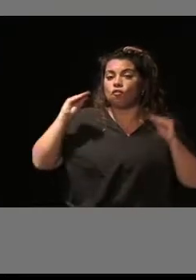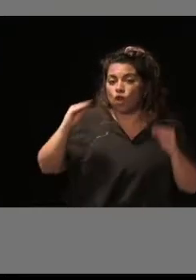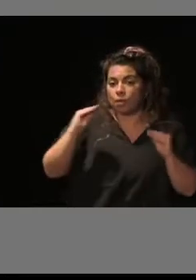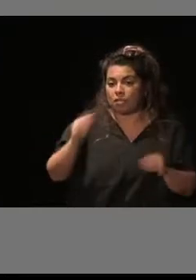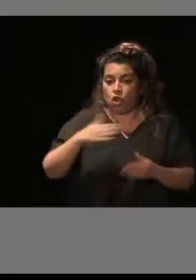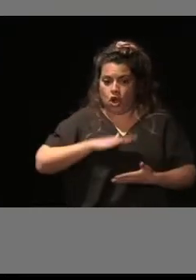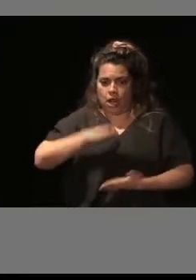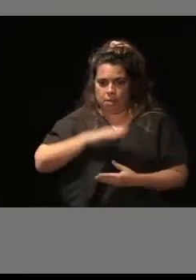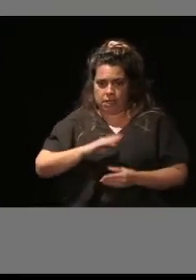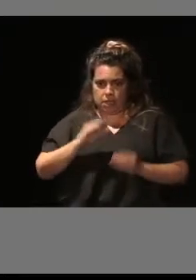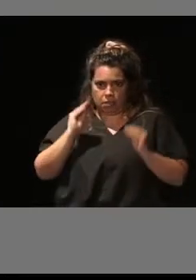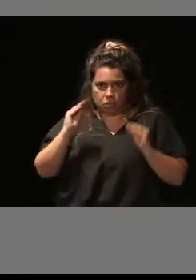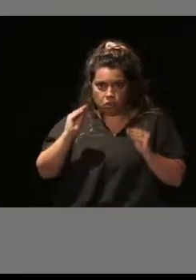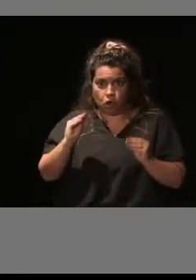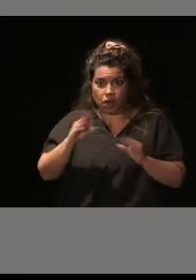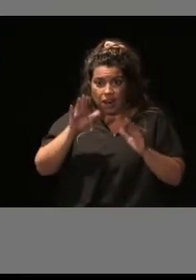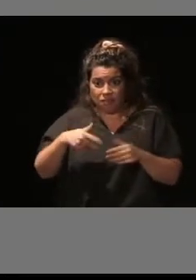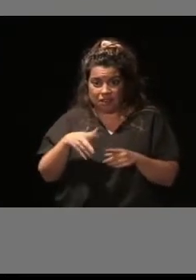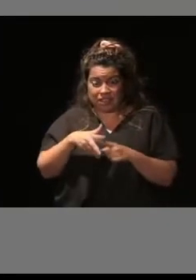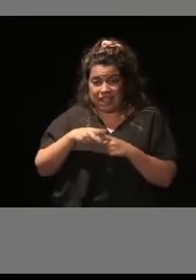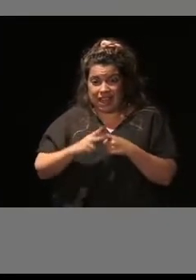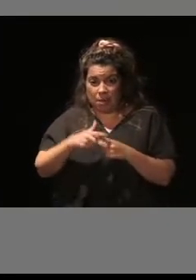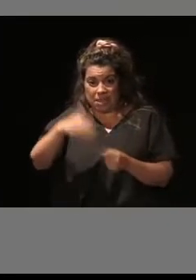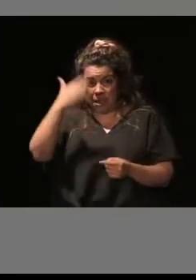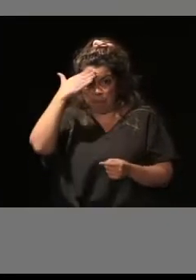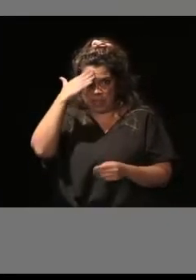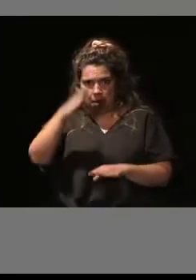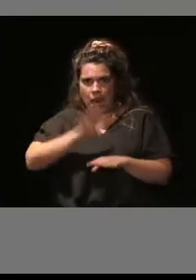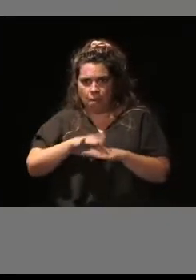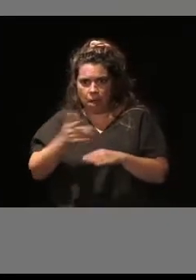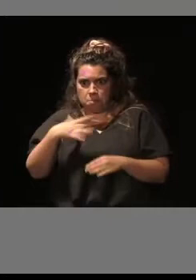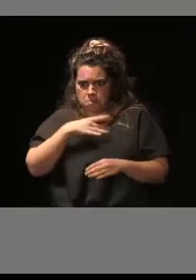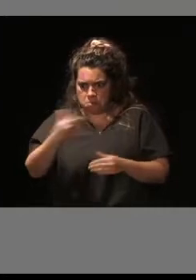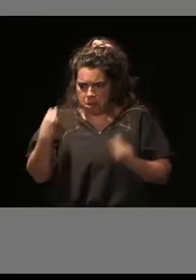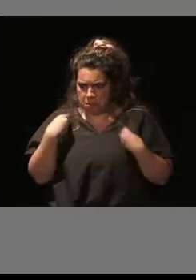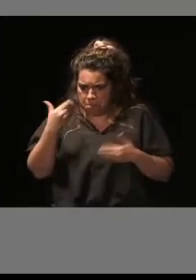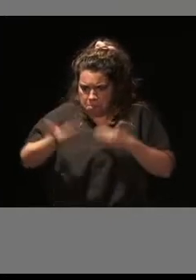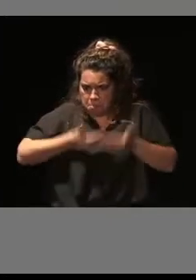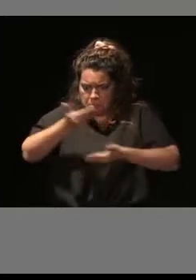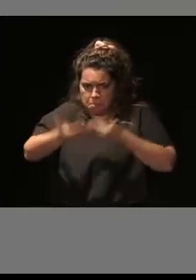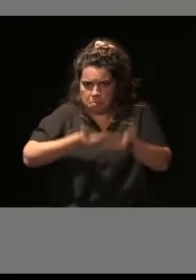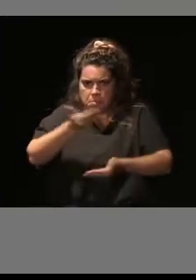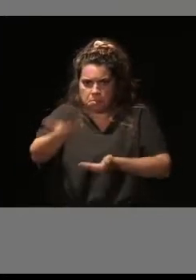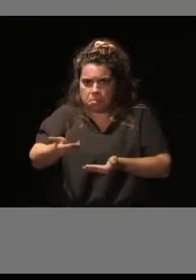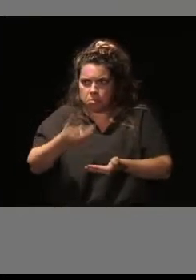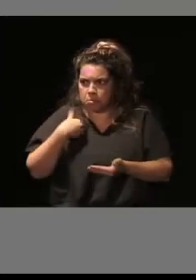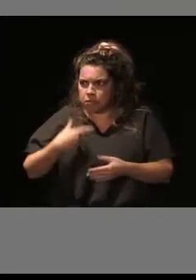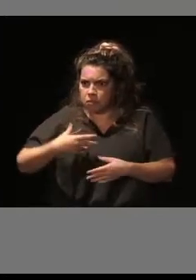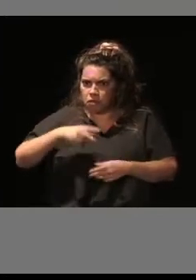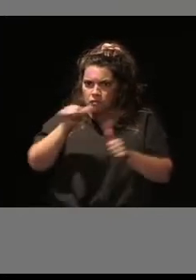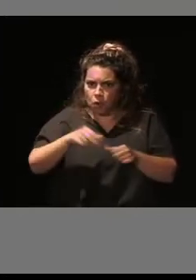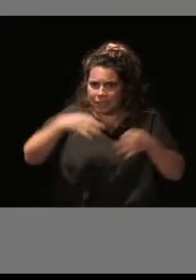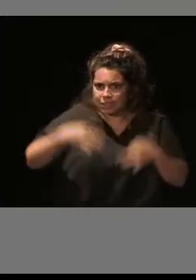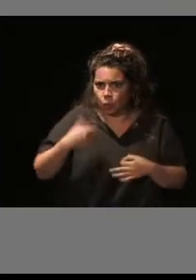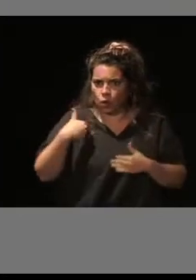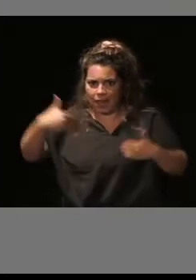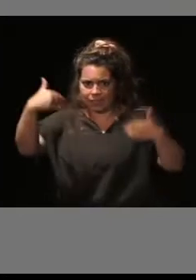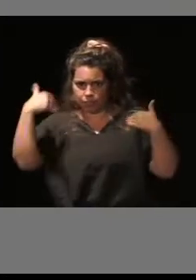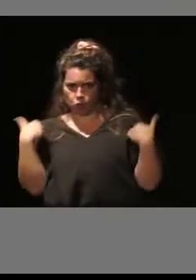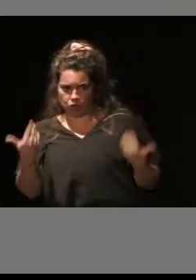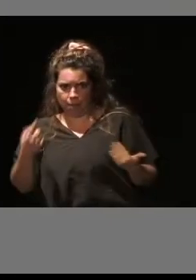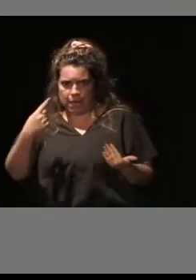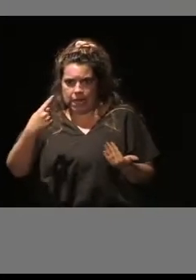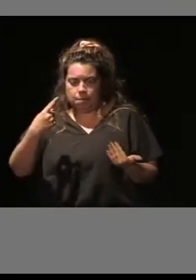es la principal herramienta de la que dispone un ciudadano para saber desenvolverse, ¿no?, de manera segura, responsable, consciente e incluso